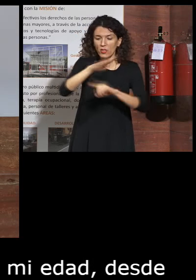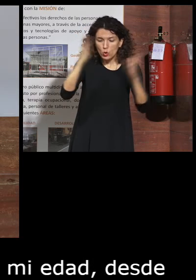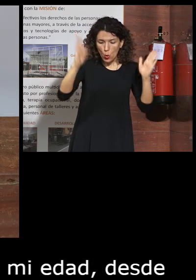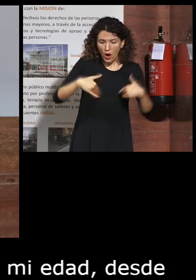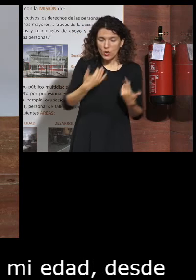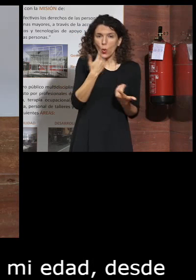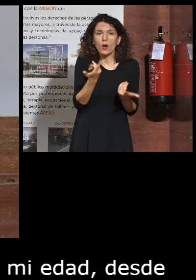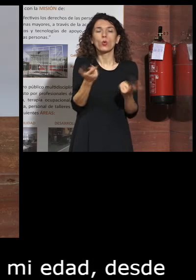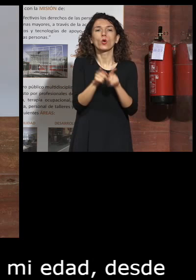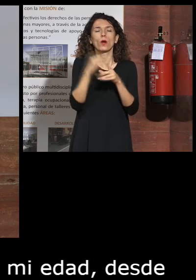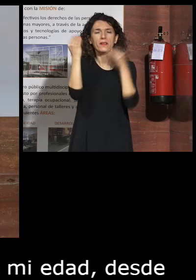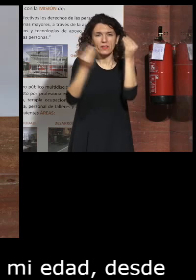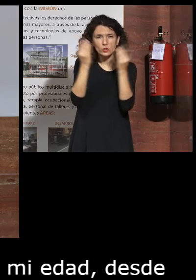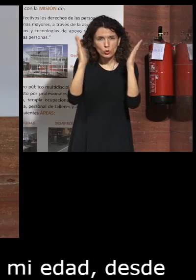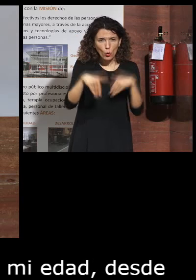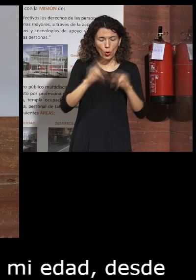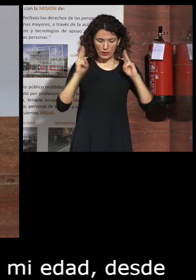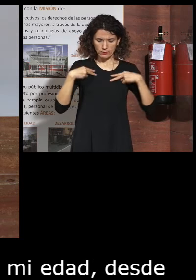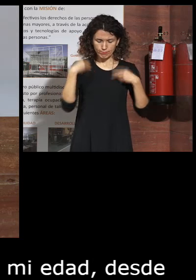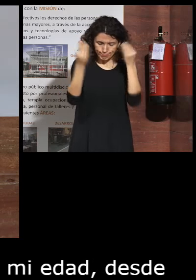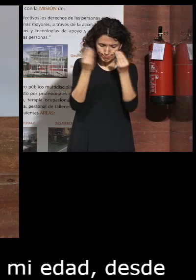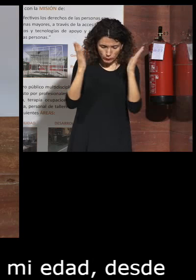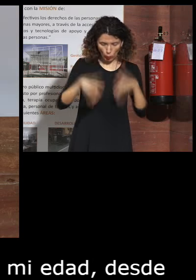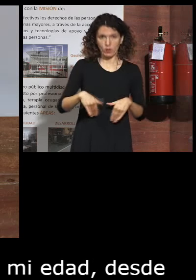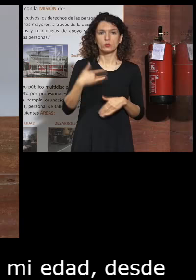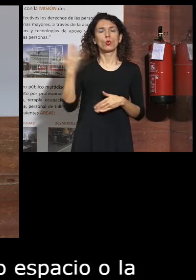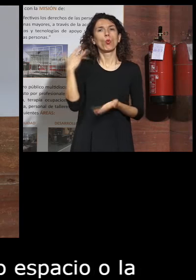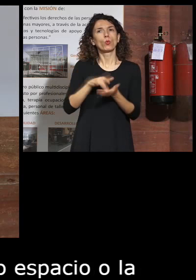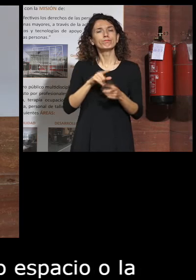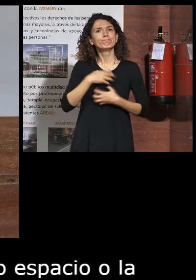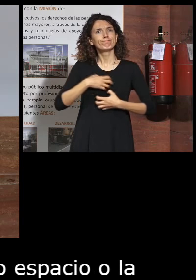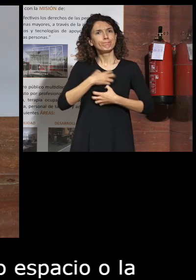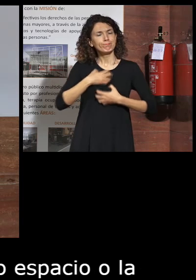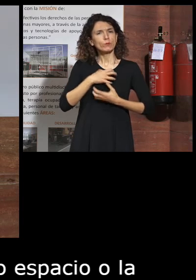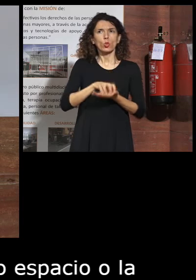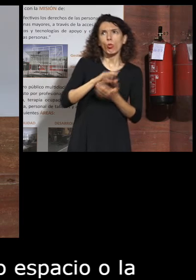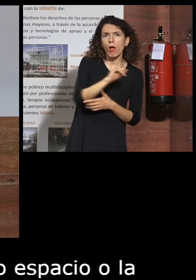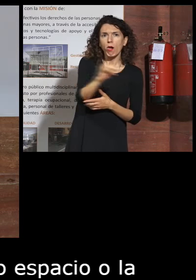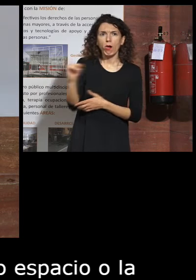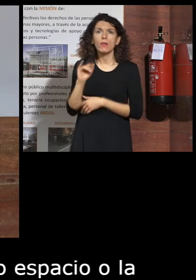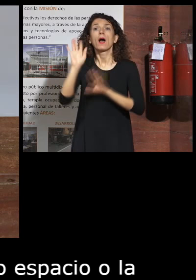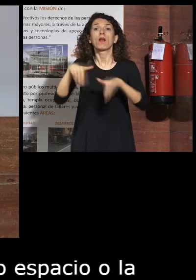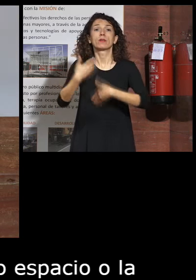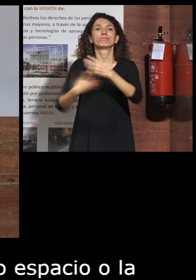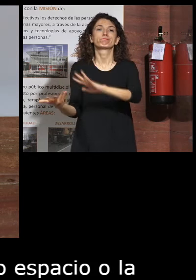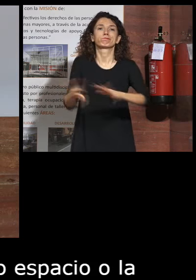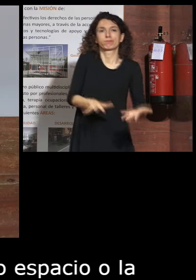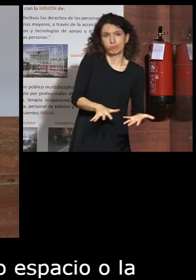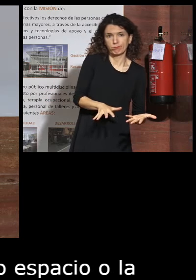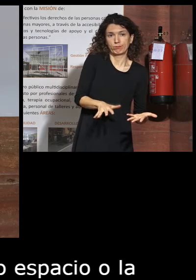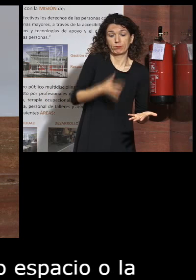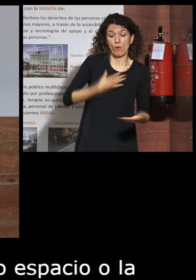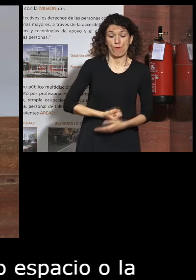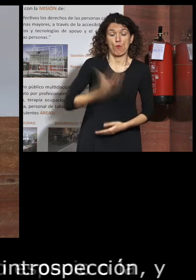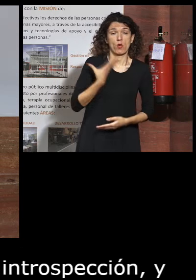tenía tanta esa reflexión esa introspección y yo ya tenía esas inquietudes que a lo mejor luego he materializado digamos en mi